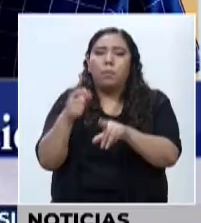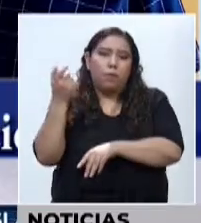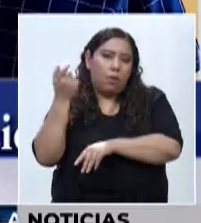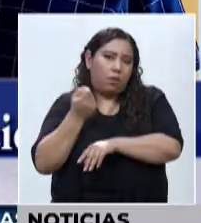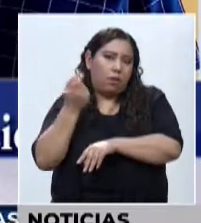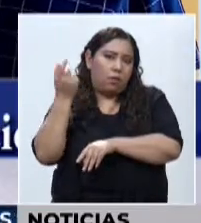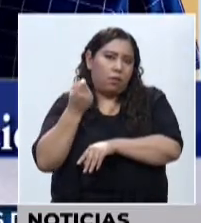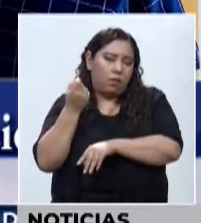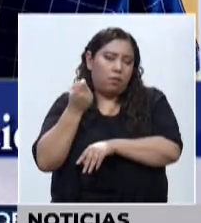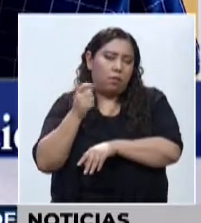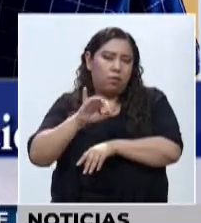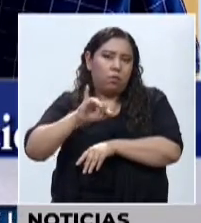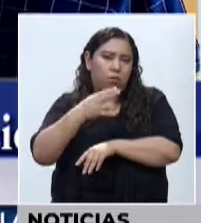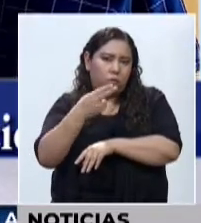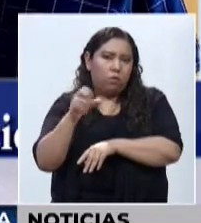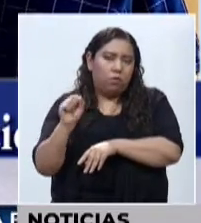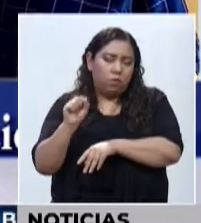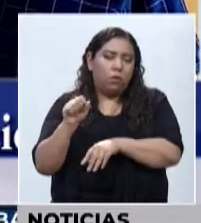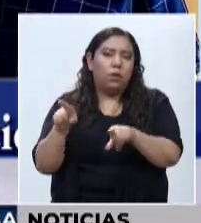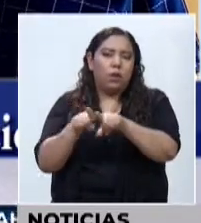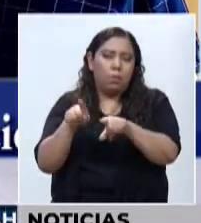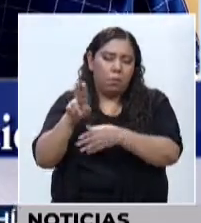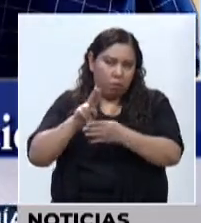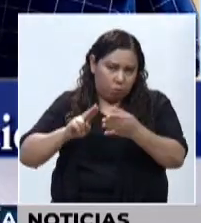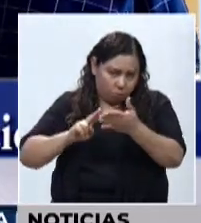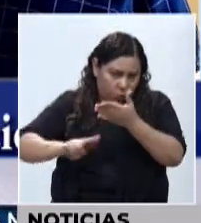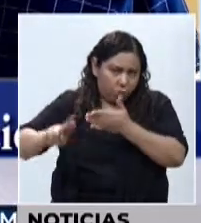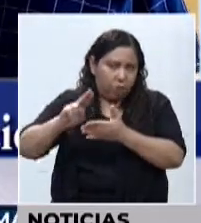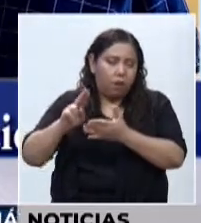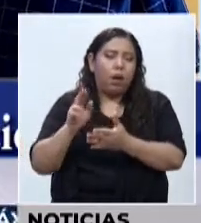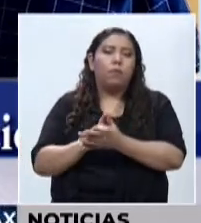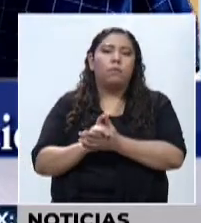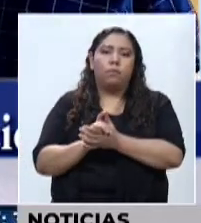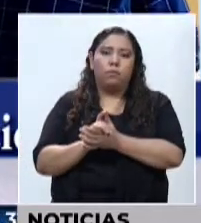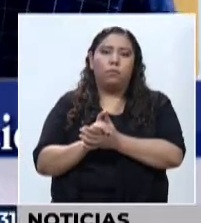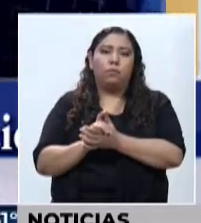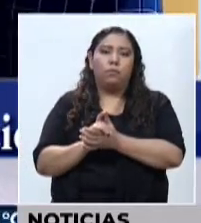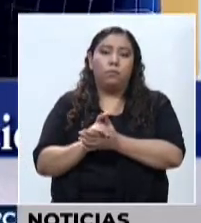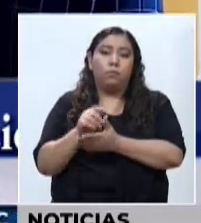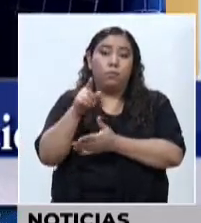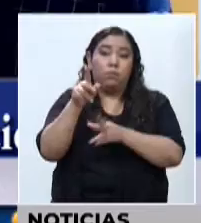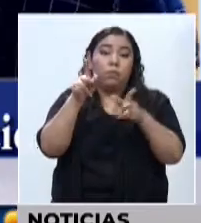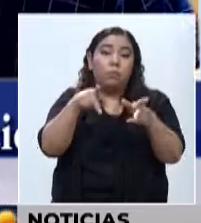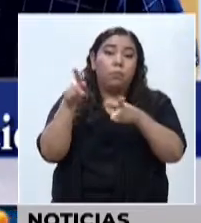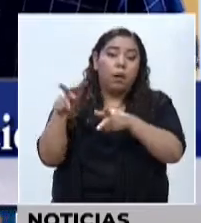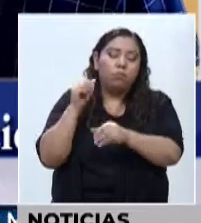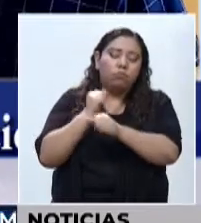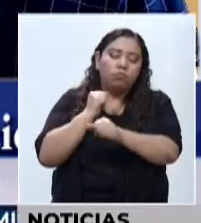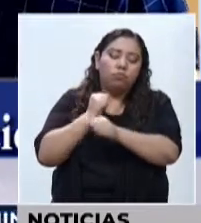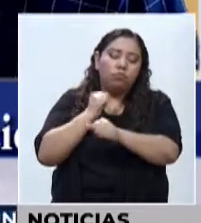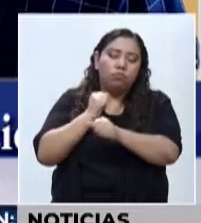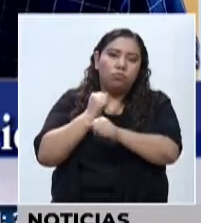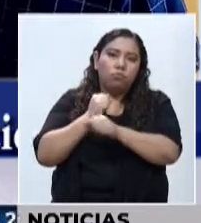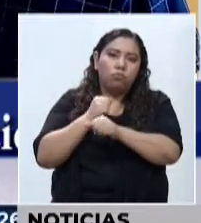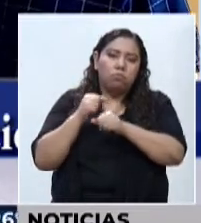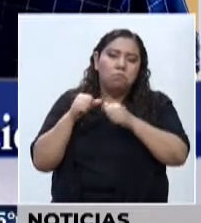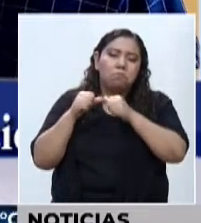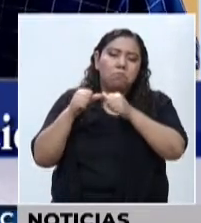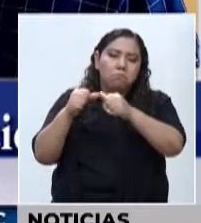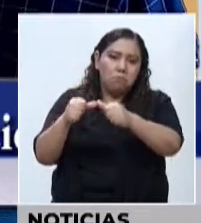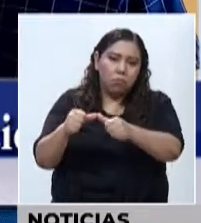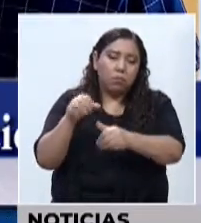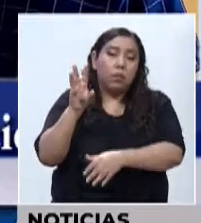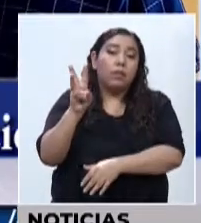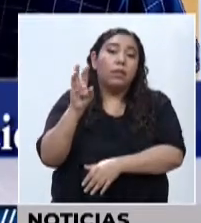del IS. También todos aquellos asegurados activos que por el momento están trabajando de 60